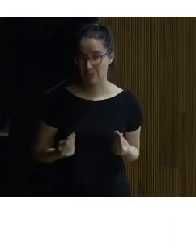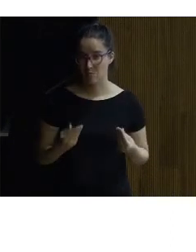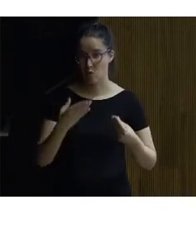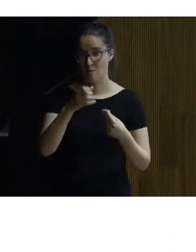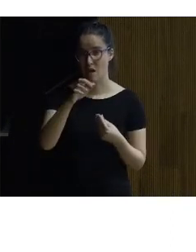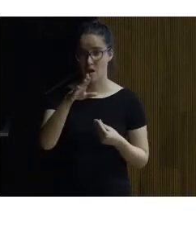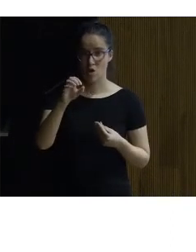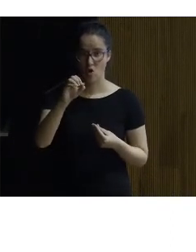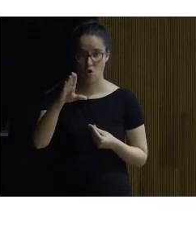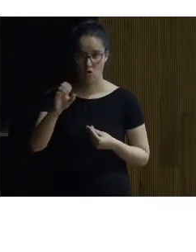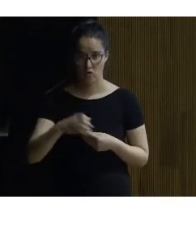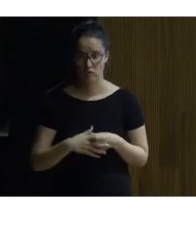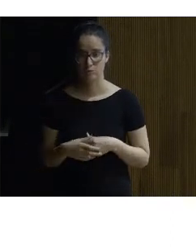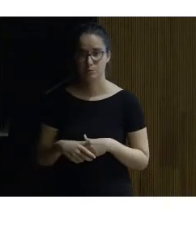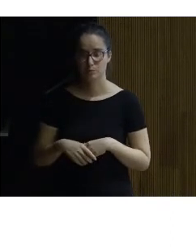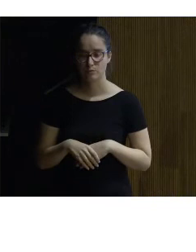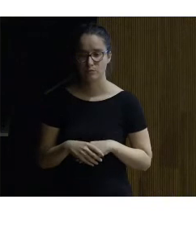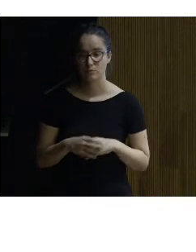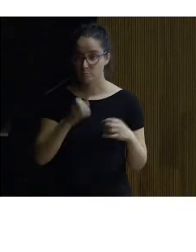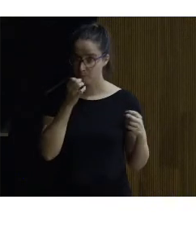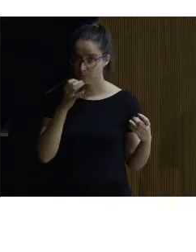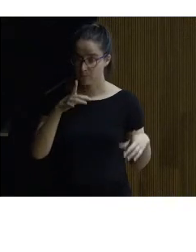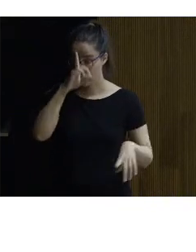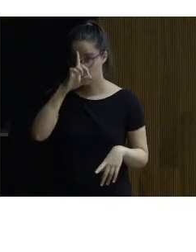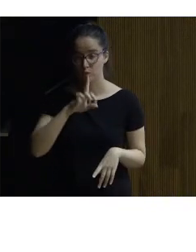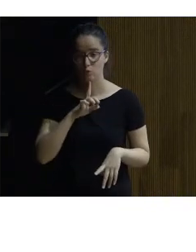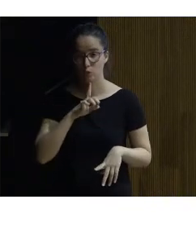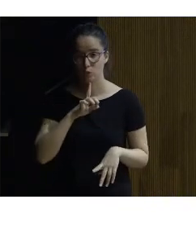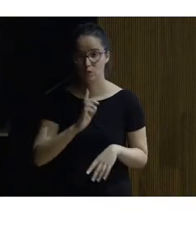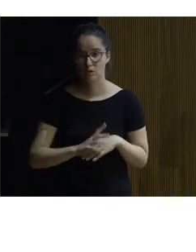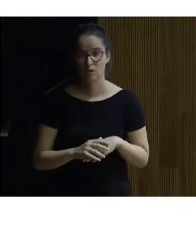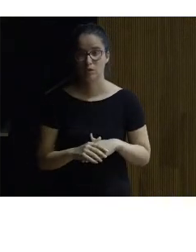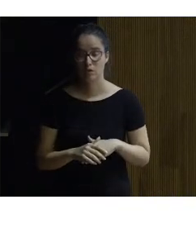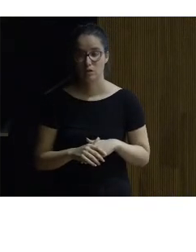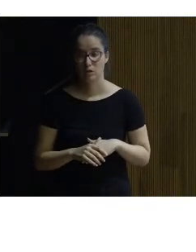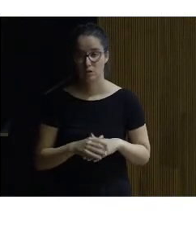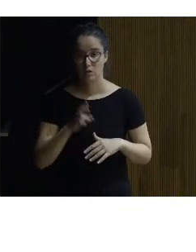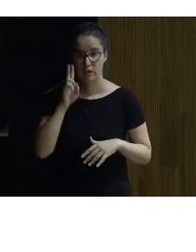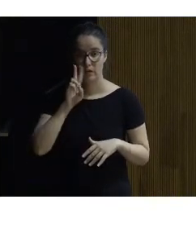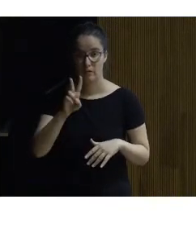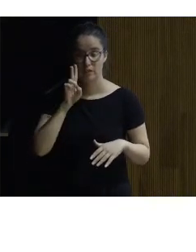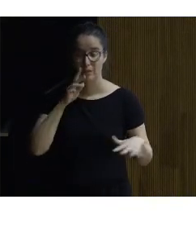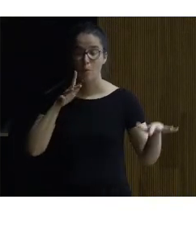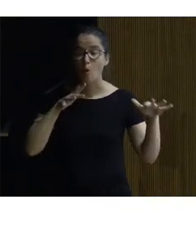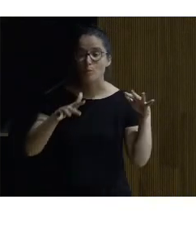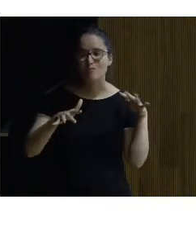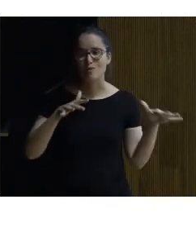etcétera bien esta es una imagen que refleja ese movimiento